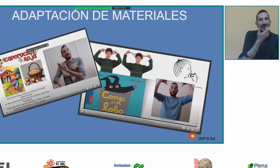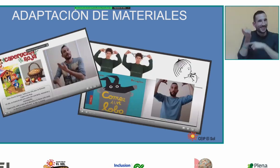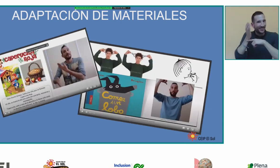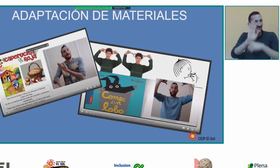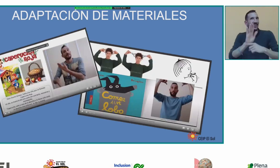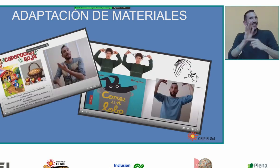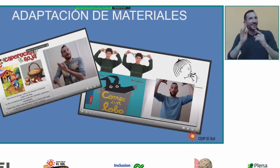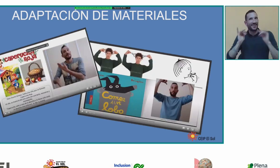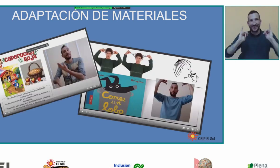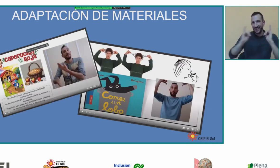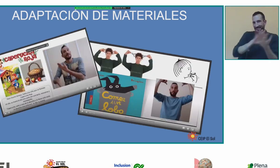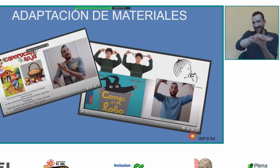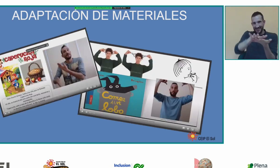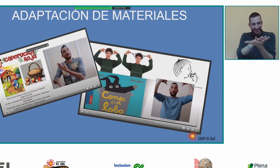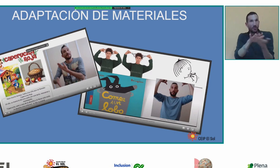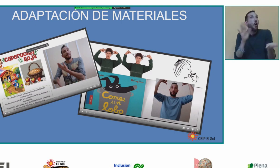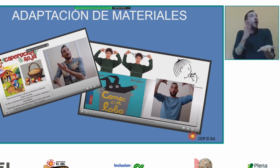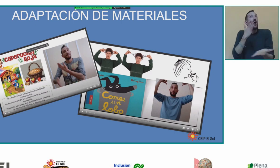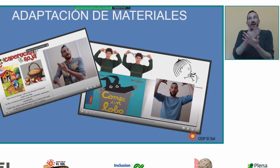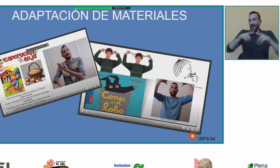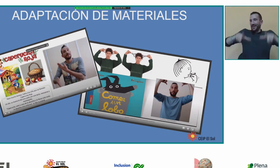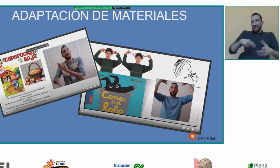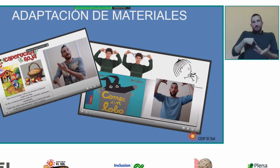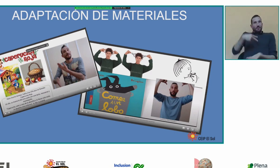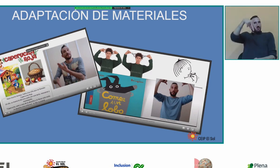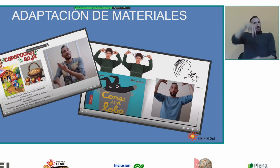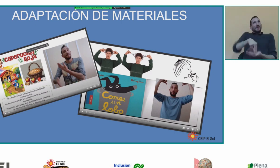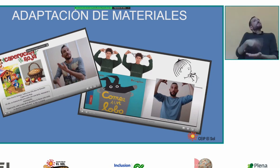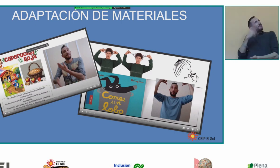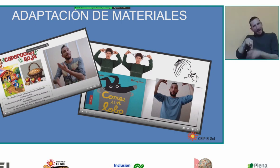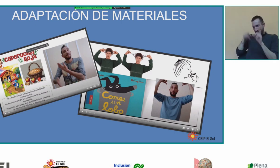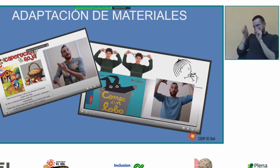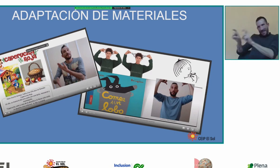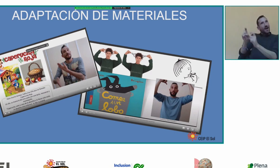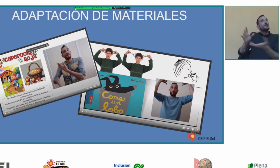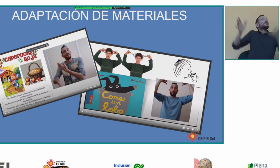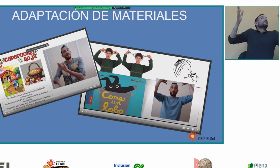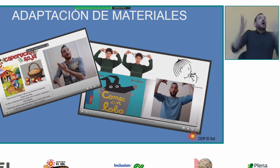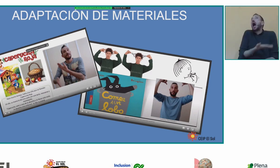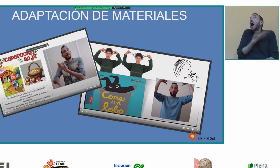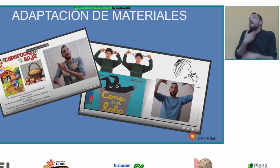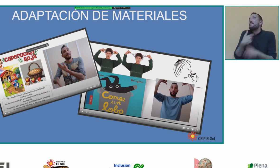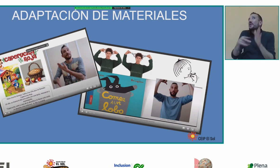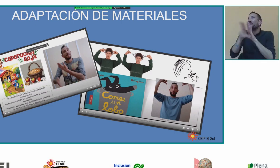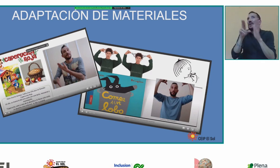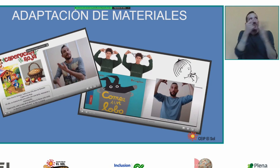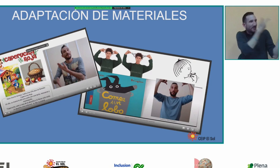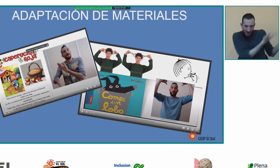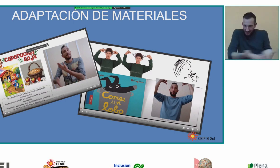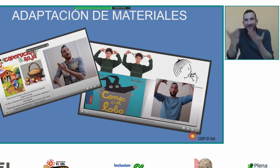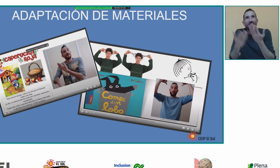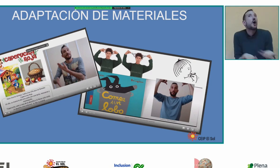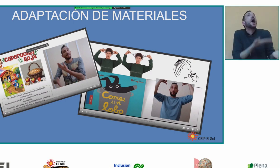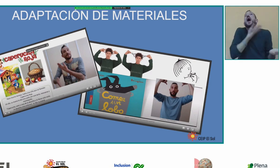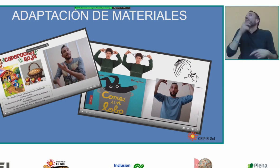para poder trabajar el vocabulario con distintos cuentos también también a veces se hace